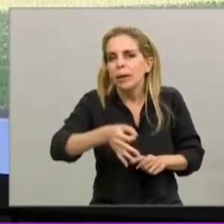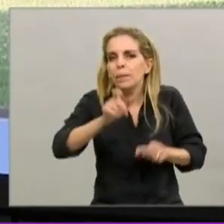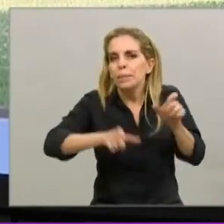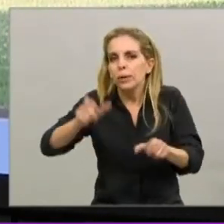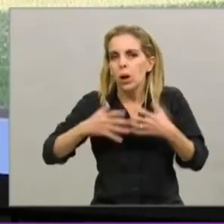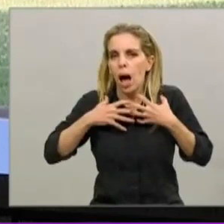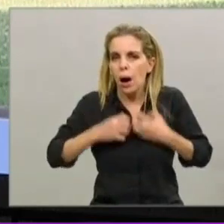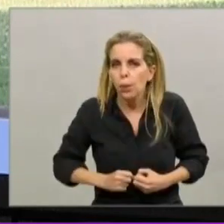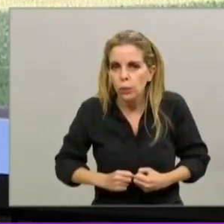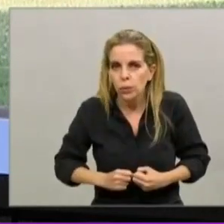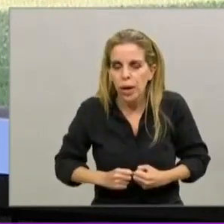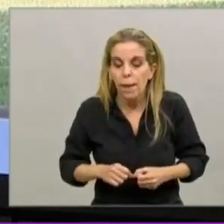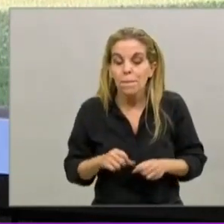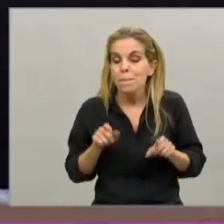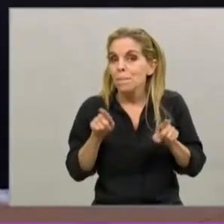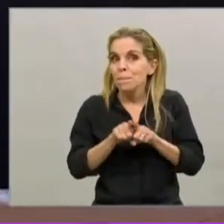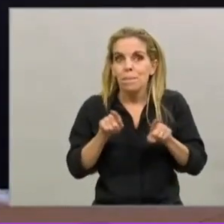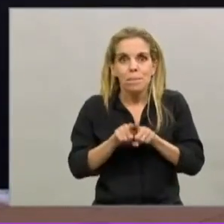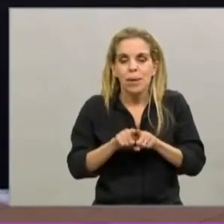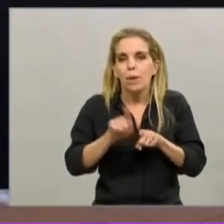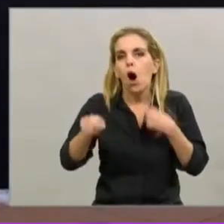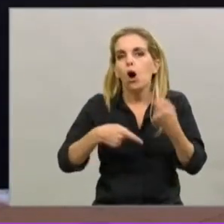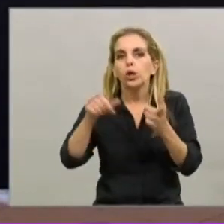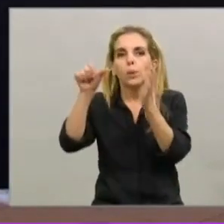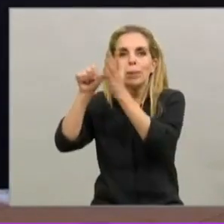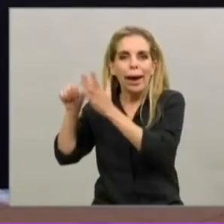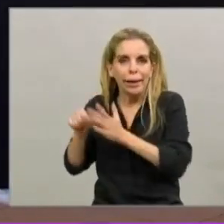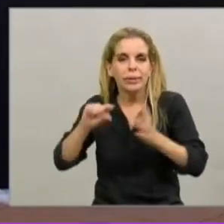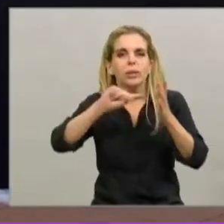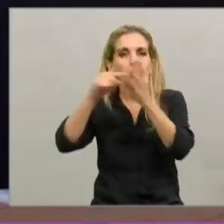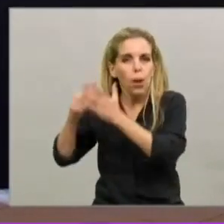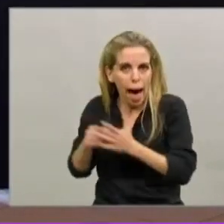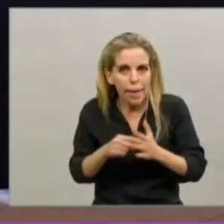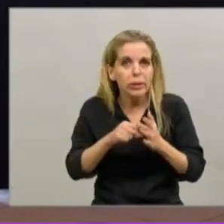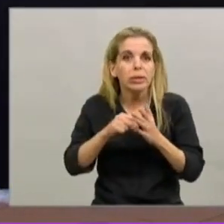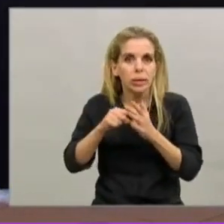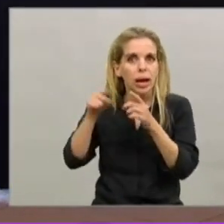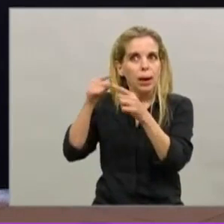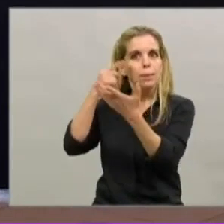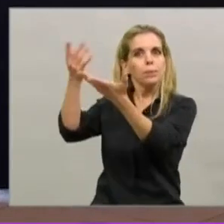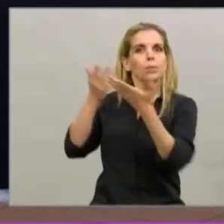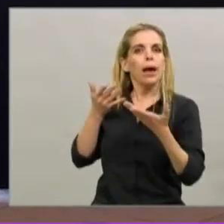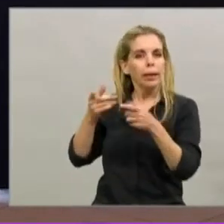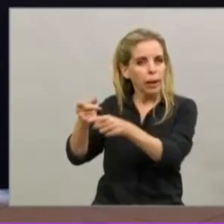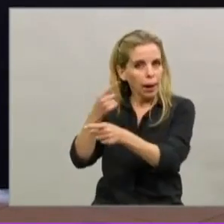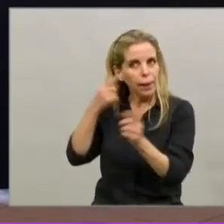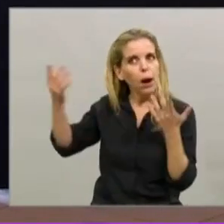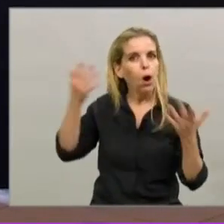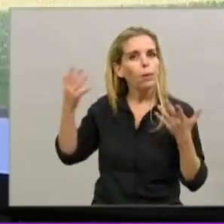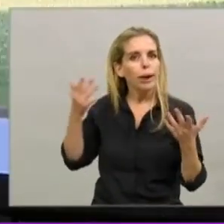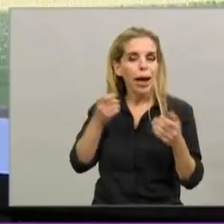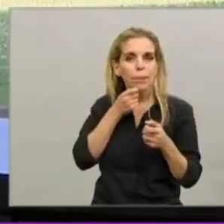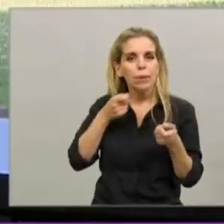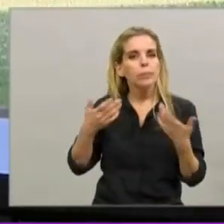Ahora, la misma experiencia de muchas de las ciudades, como antes mencionaba, también nos muestran que si hacemos una